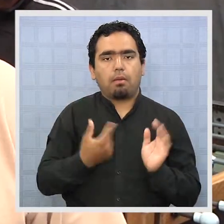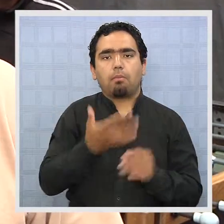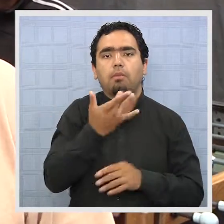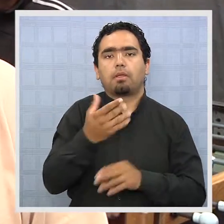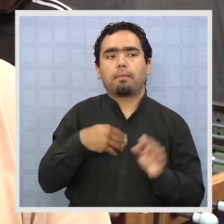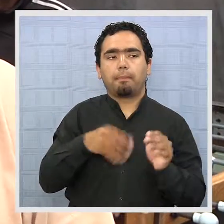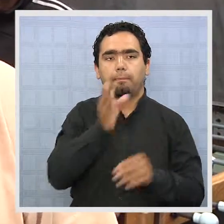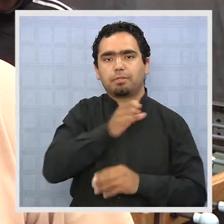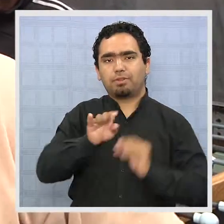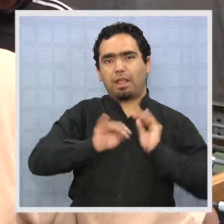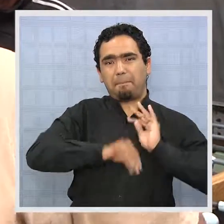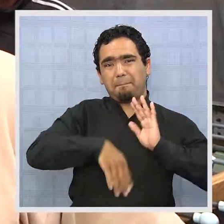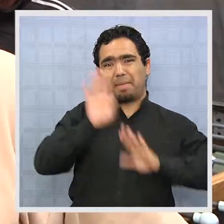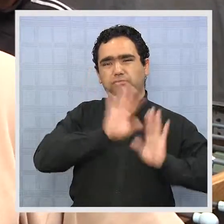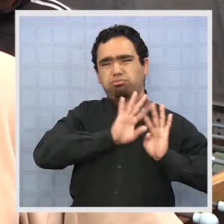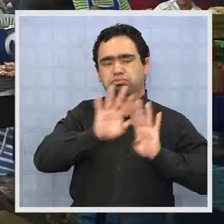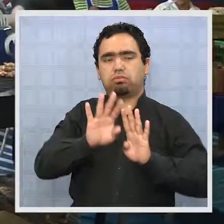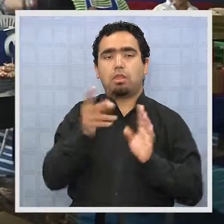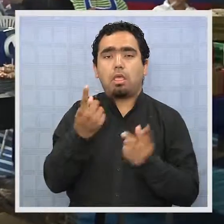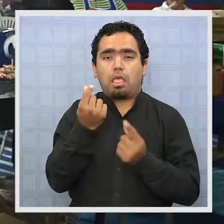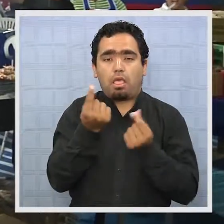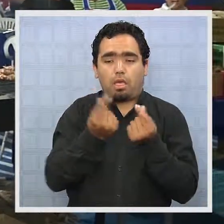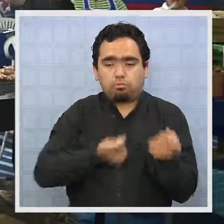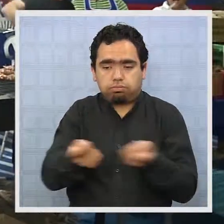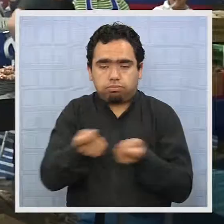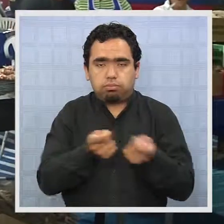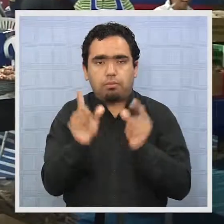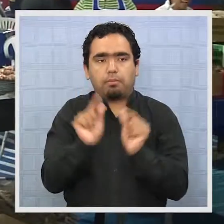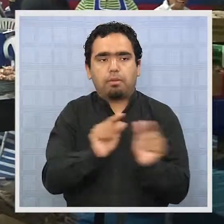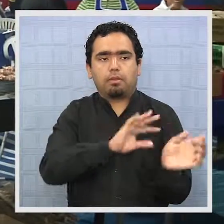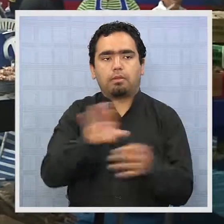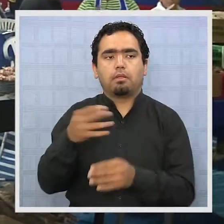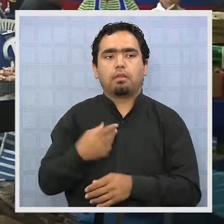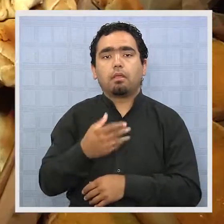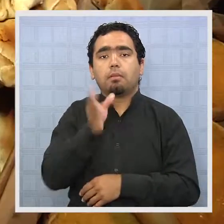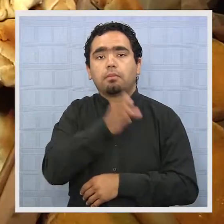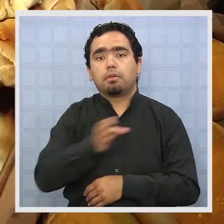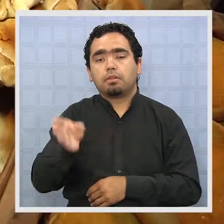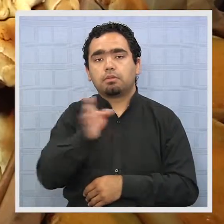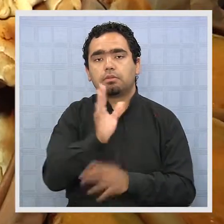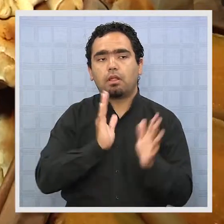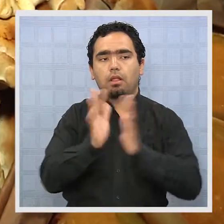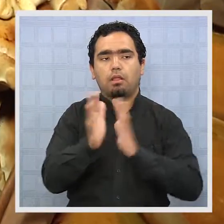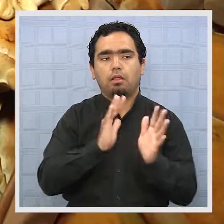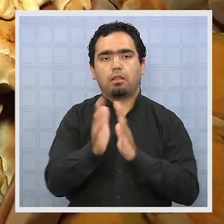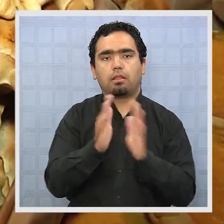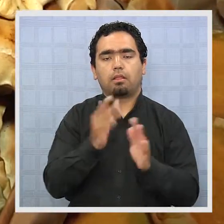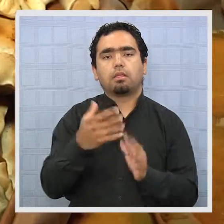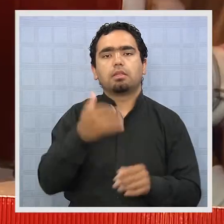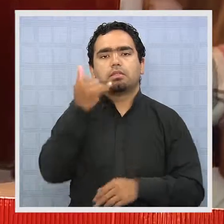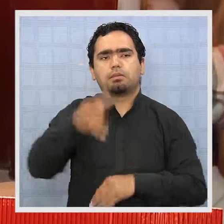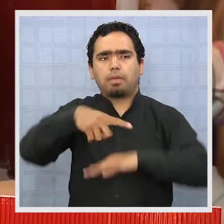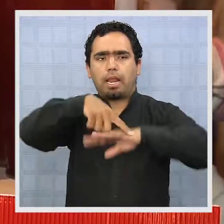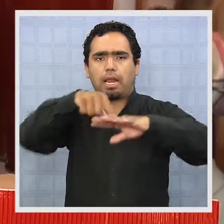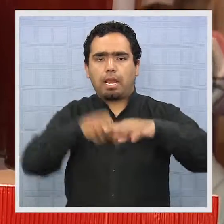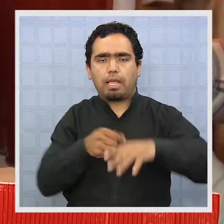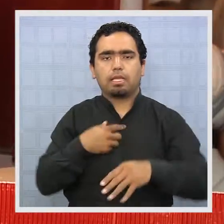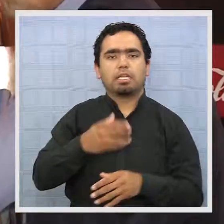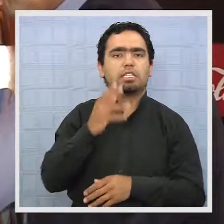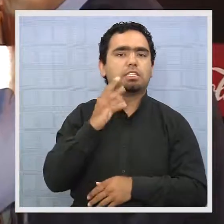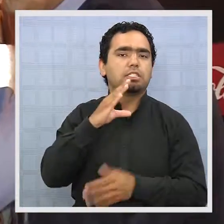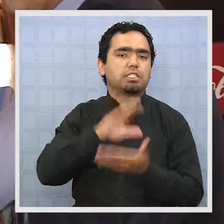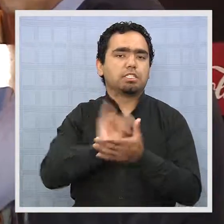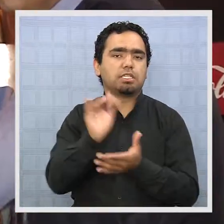mayor, menos gasto todo. A juicio de los ramaderos, la demanda tradicional fue por las empanadas, la chicha, la